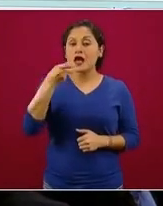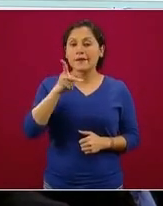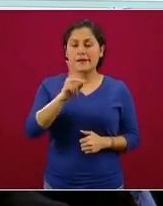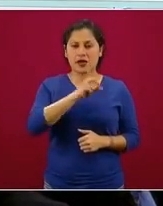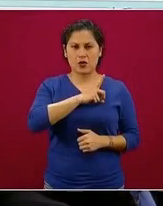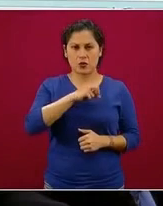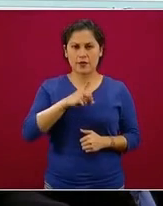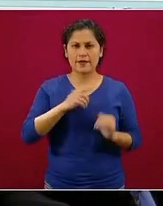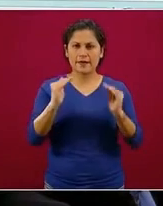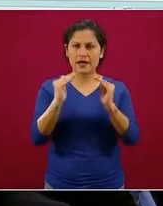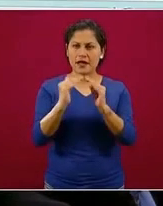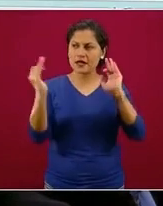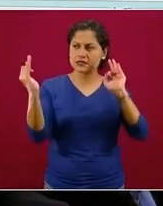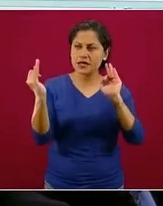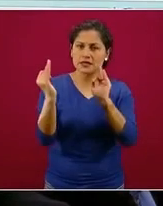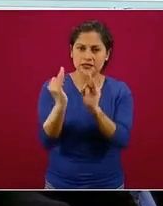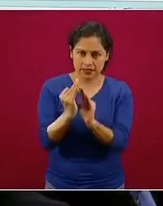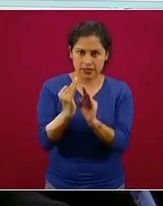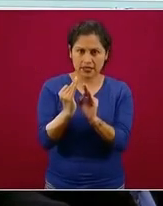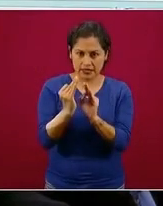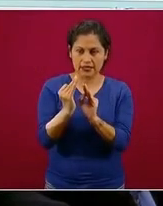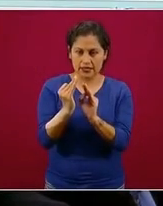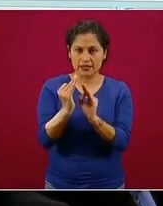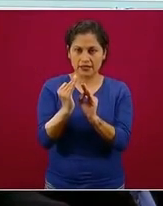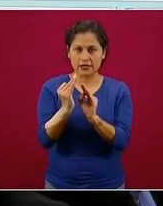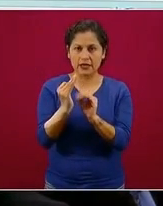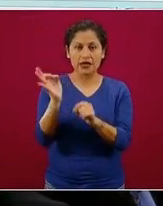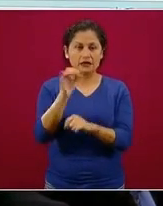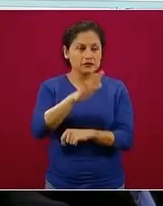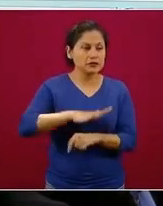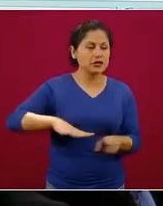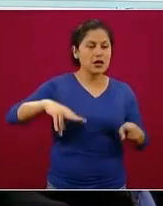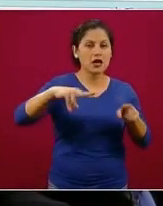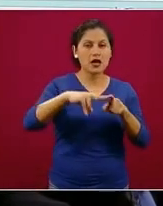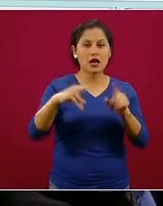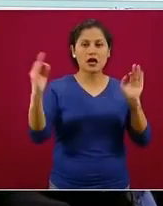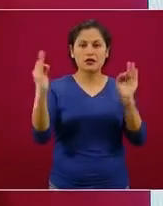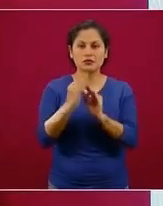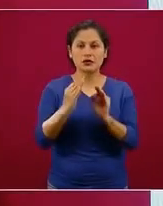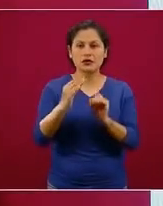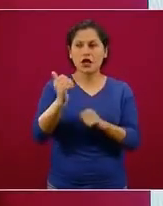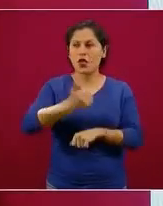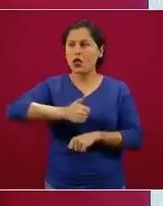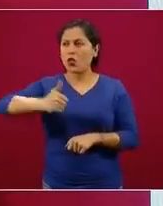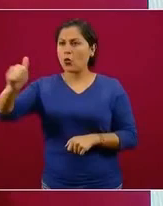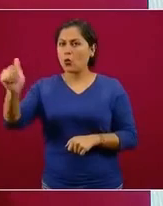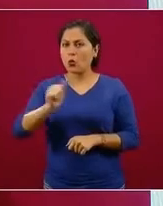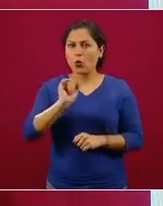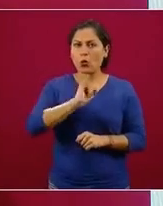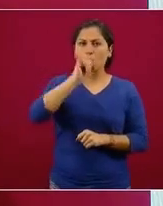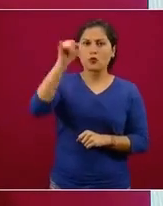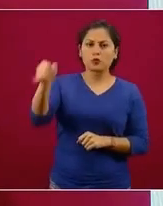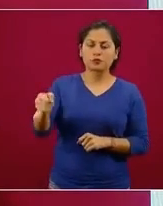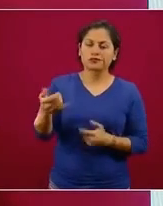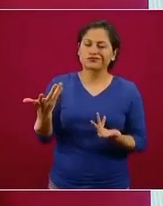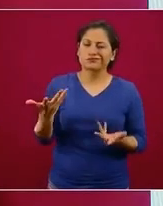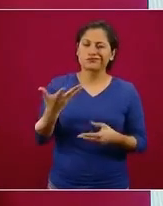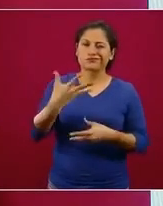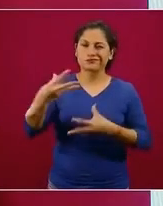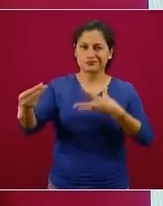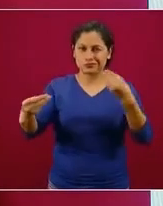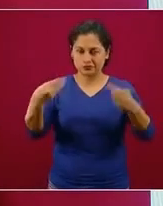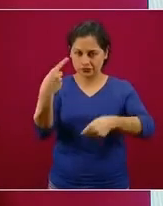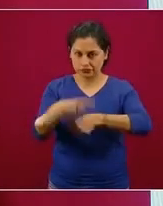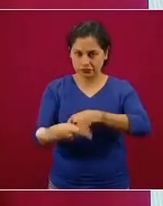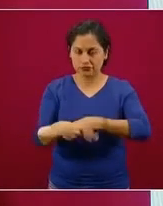sea la actividad, menor es el riesgo de que existan contagios. Entonces, si es el parque de cerca de